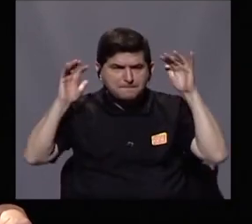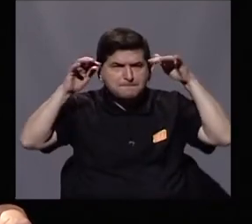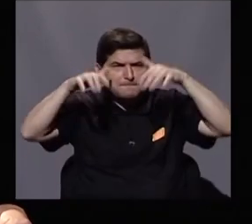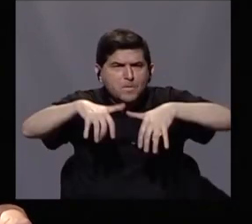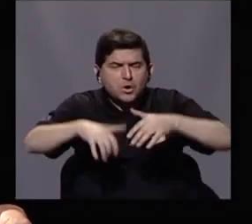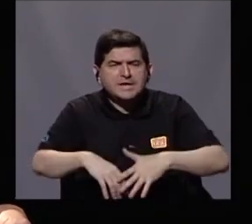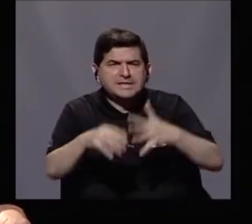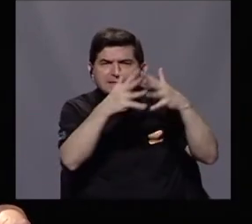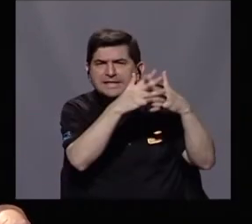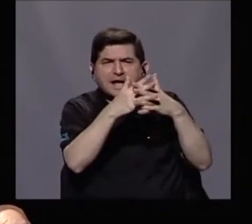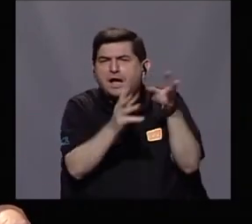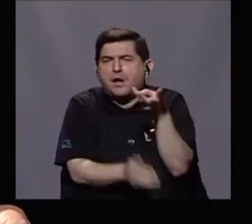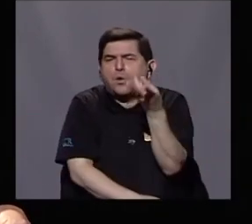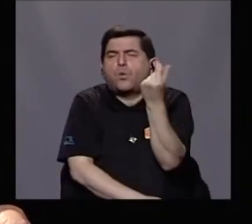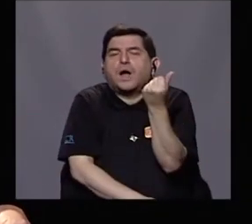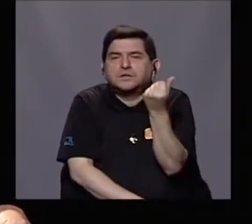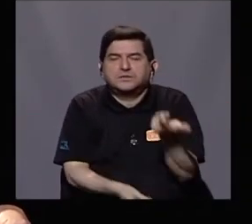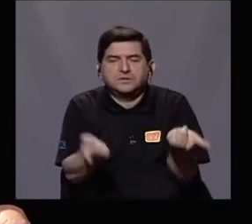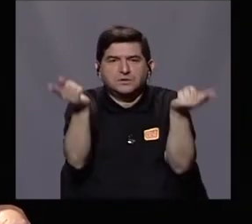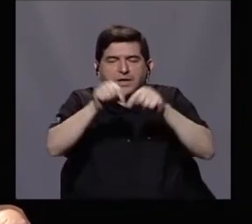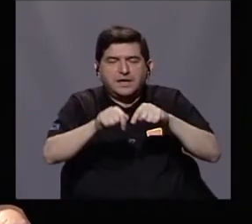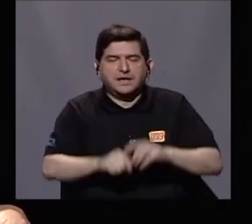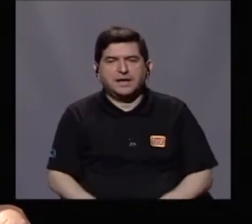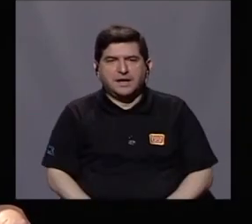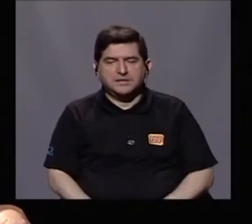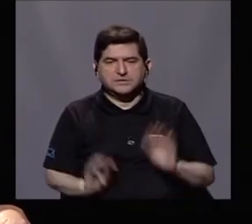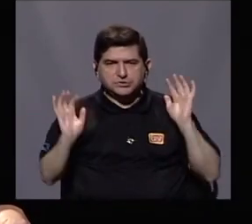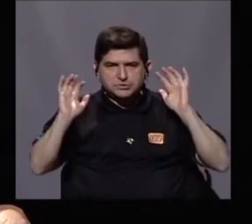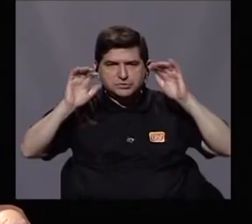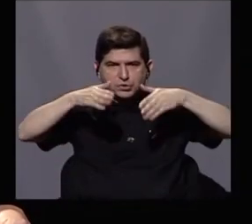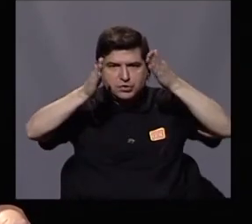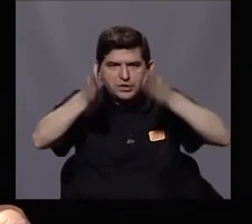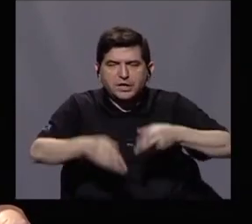estadounidense en el caso de la migración mexicana, don Alex?